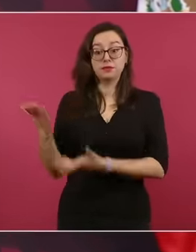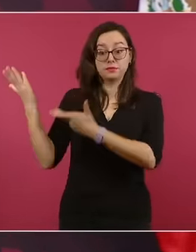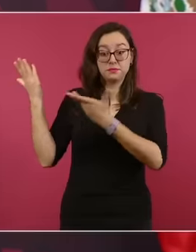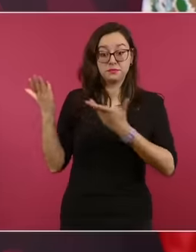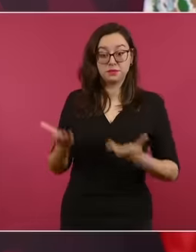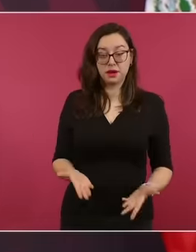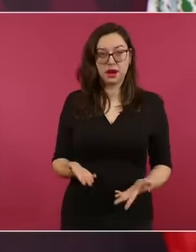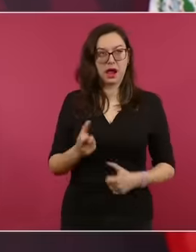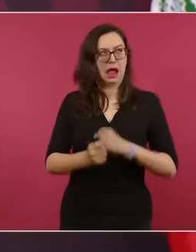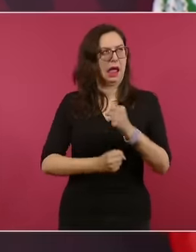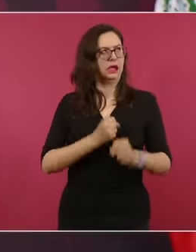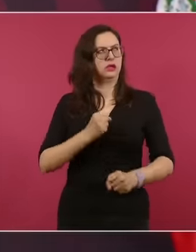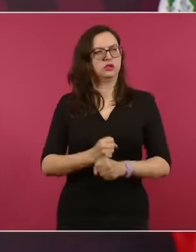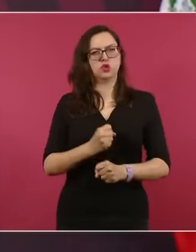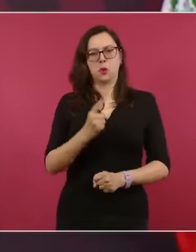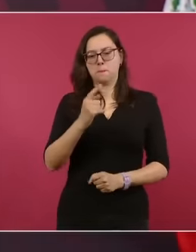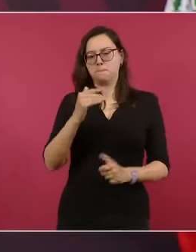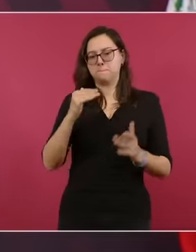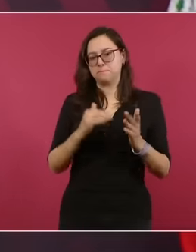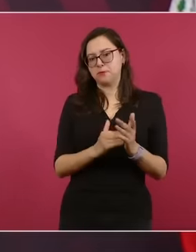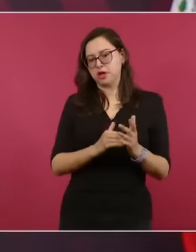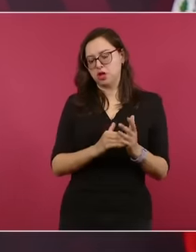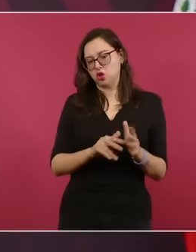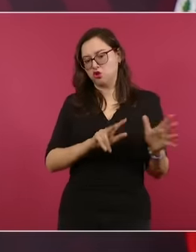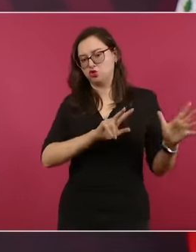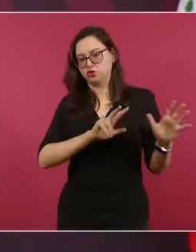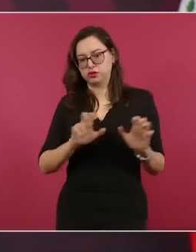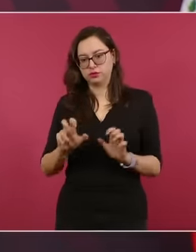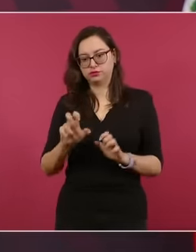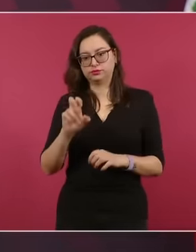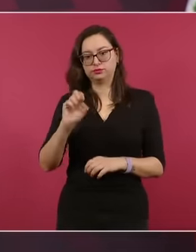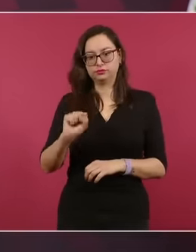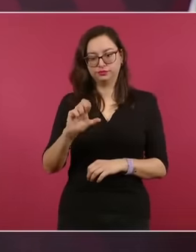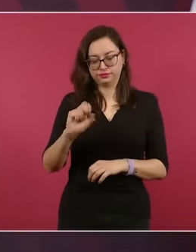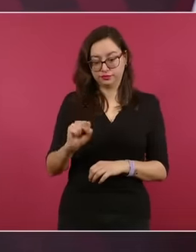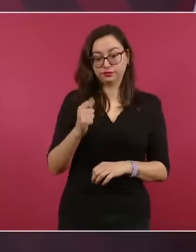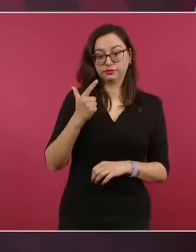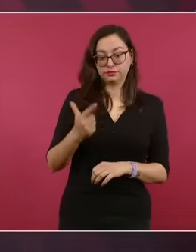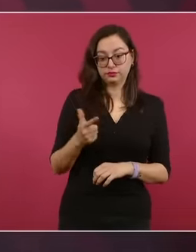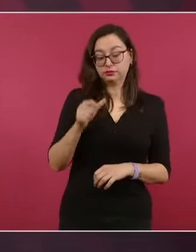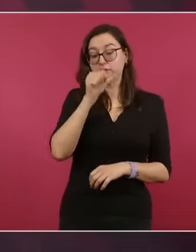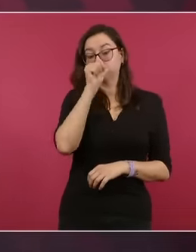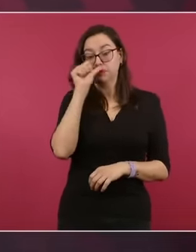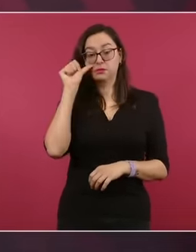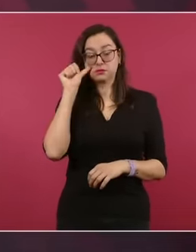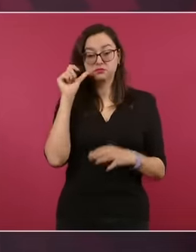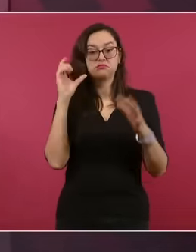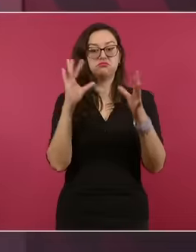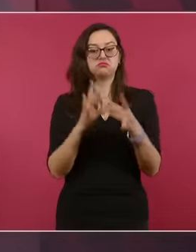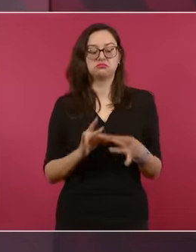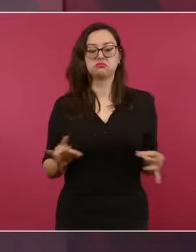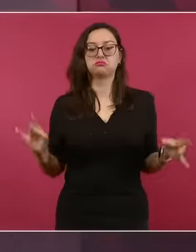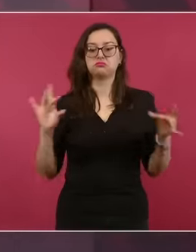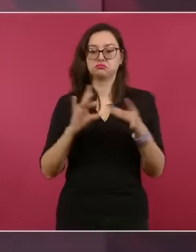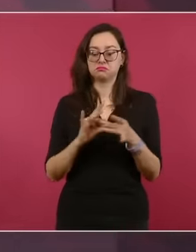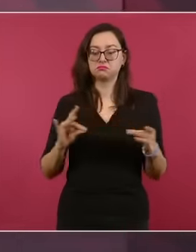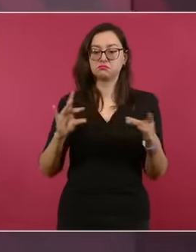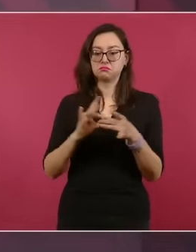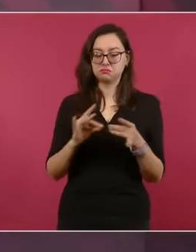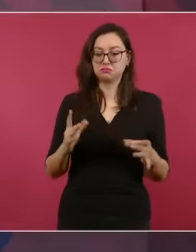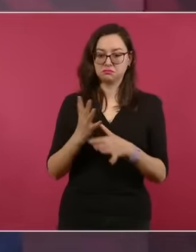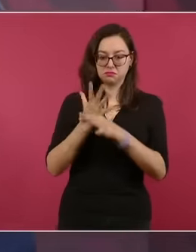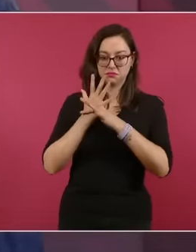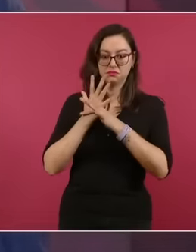1867, hay un discurso donde está la frase esta